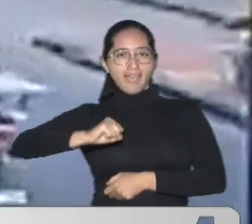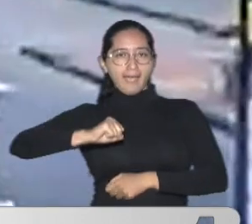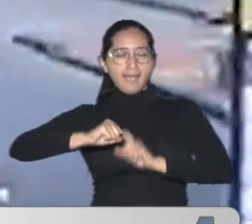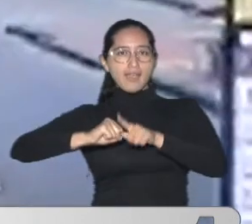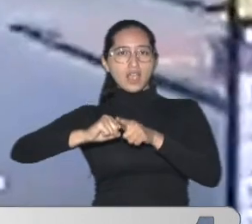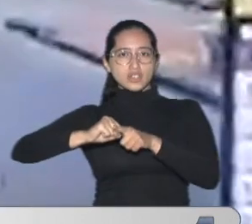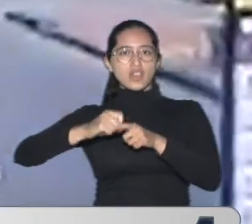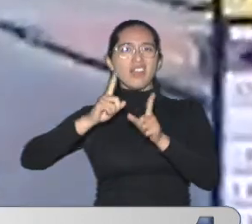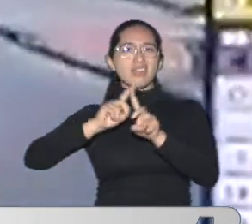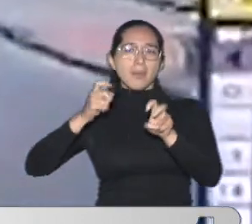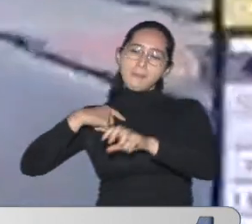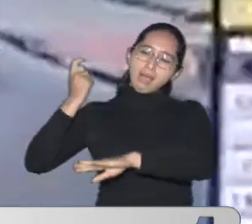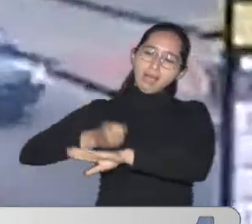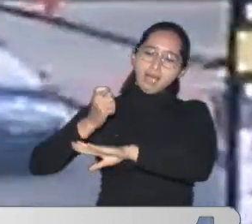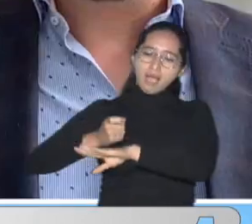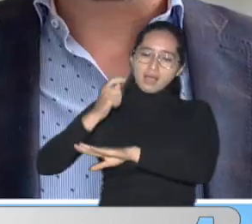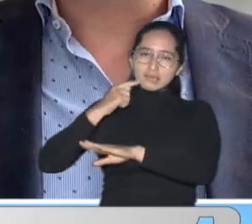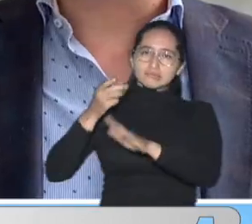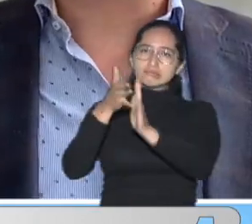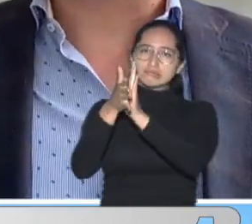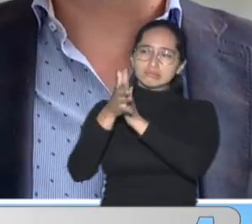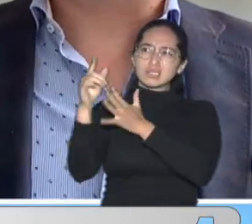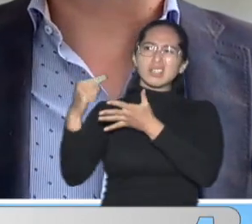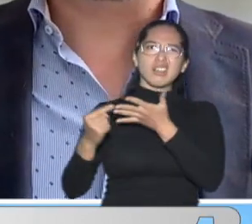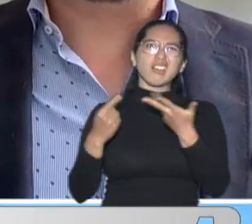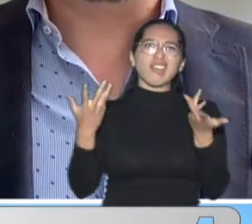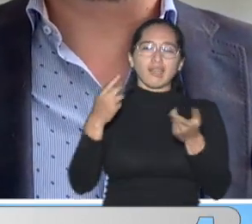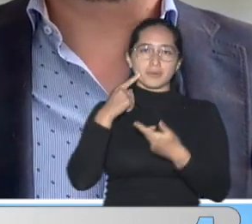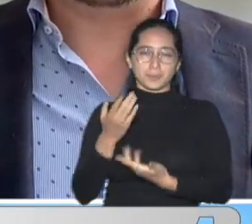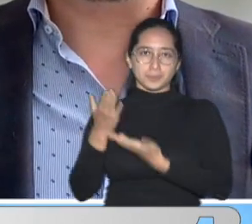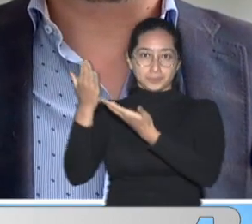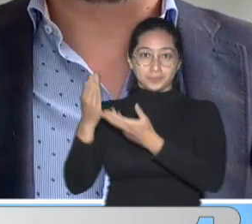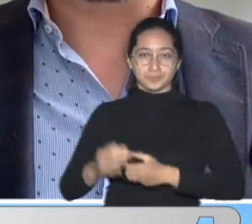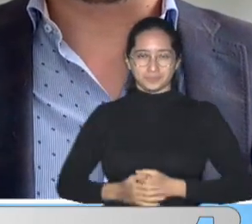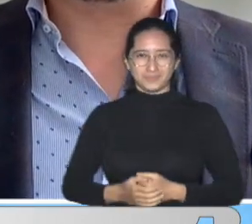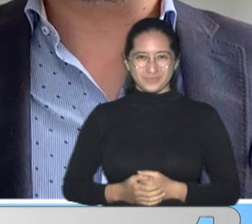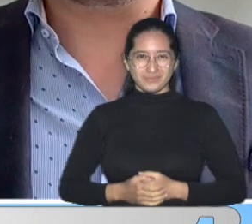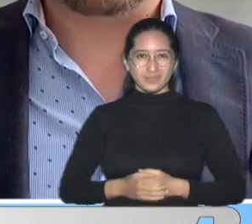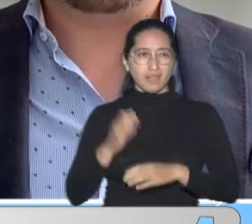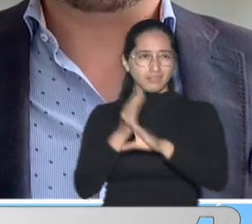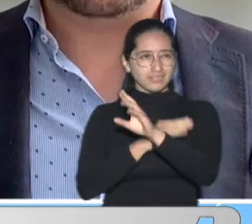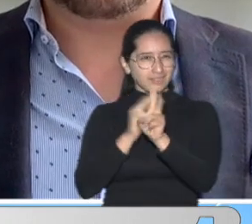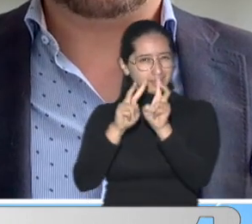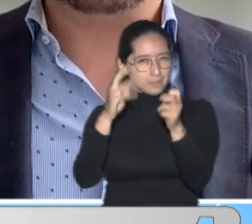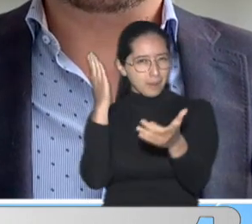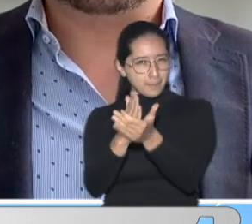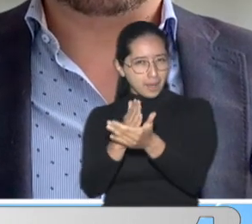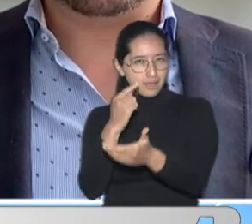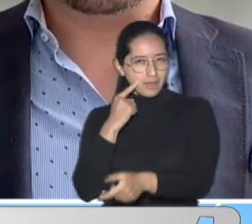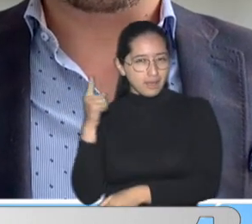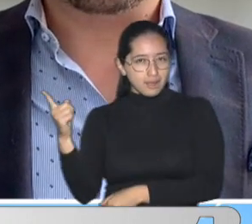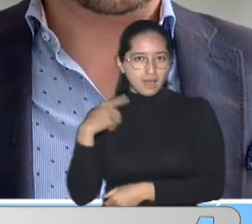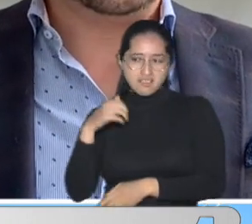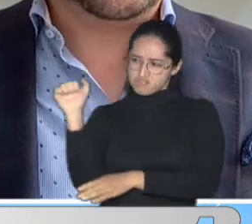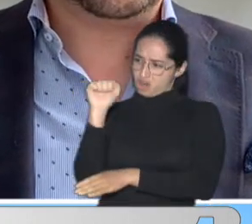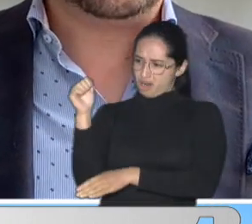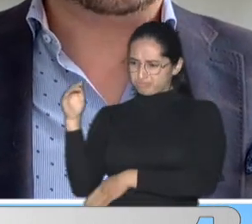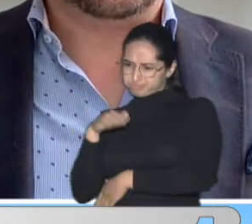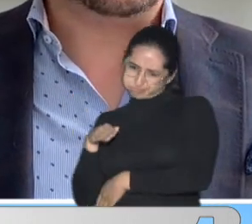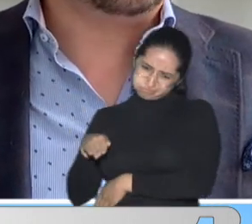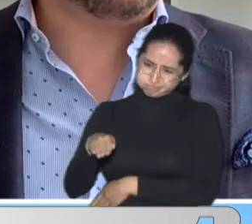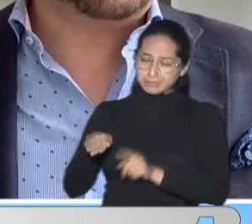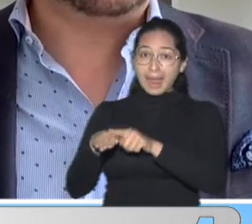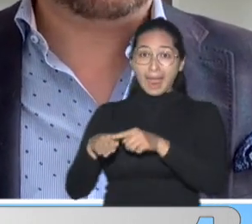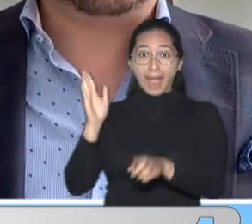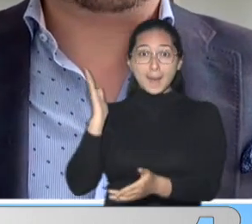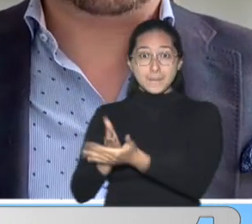registrando en la capital del país Cuando suceden estos accidentes de tránsito y la persona que va conduciendo el vehículo Genera las